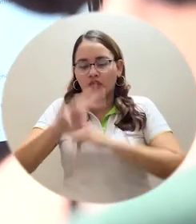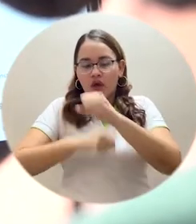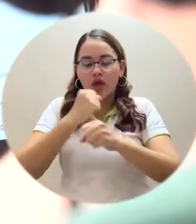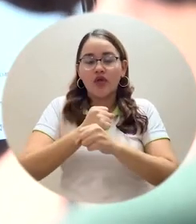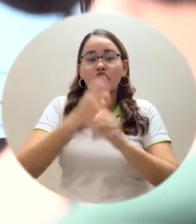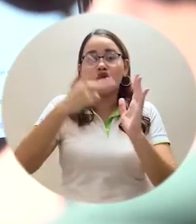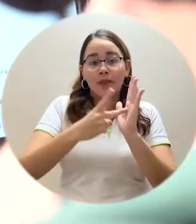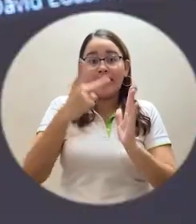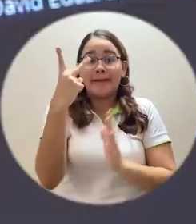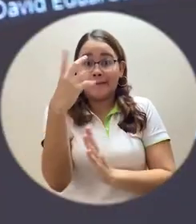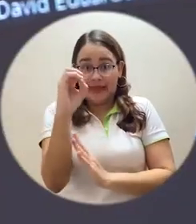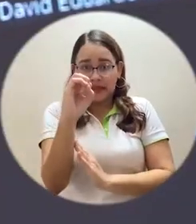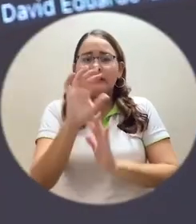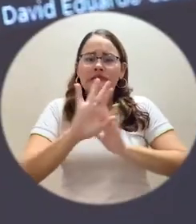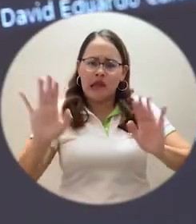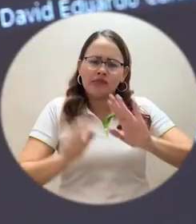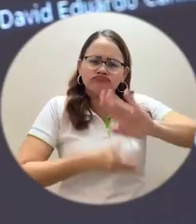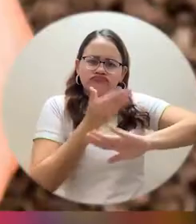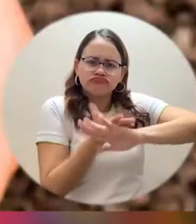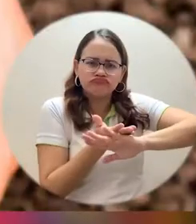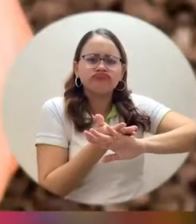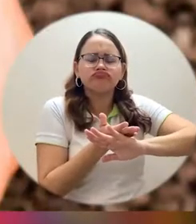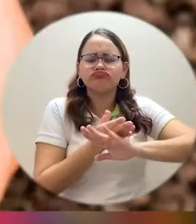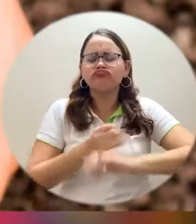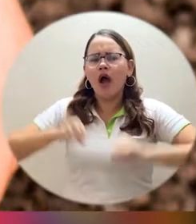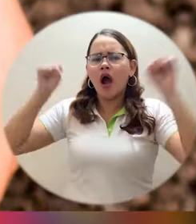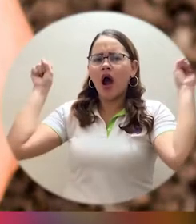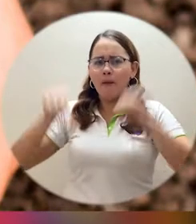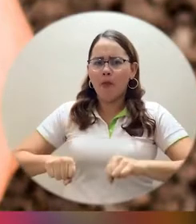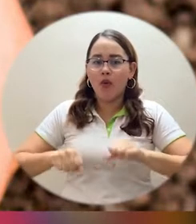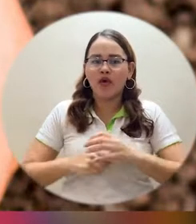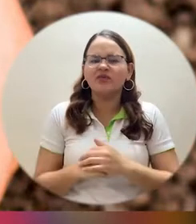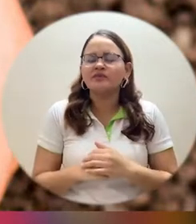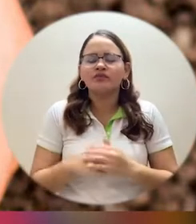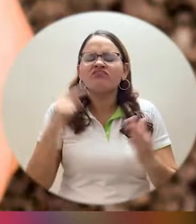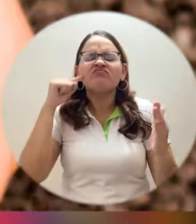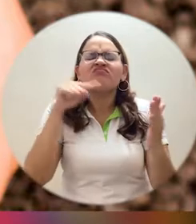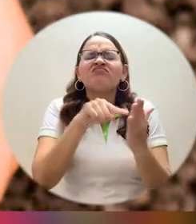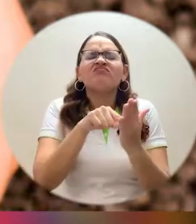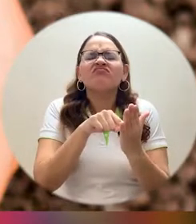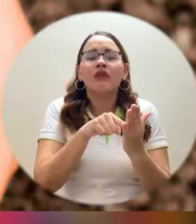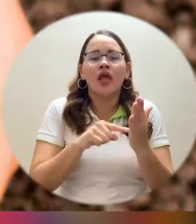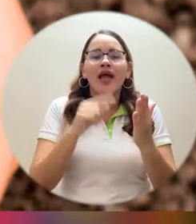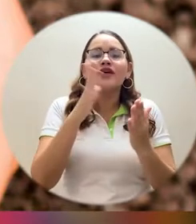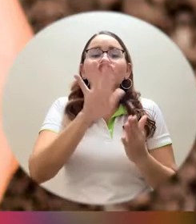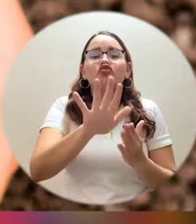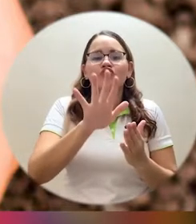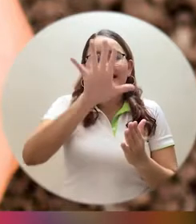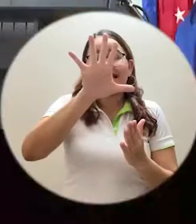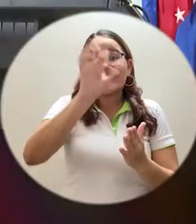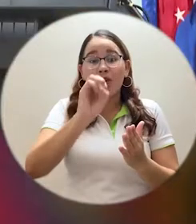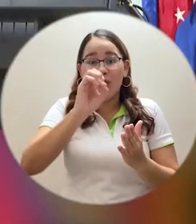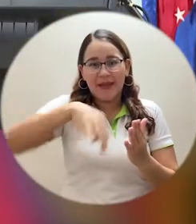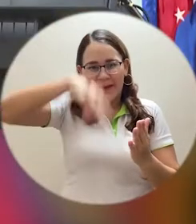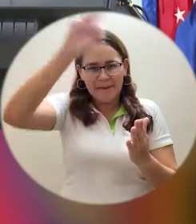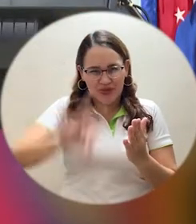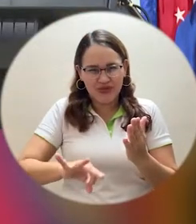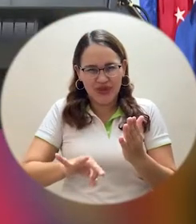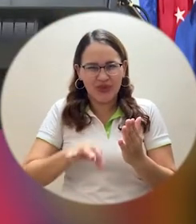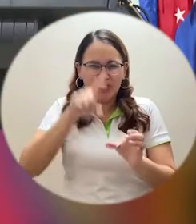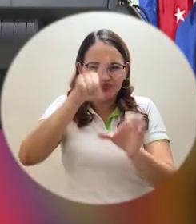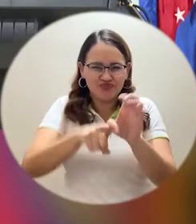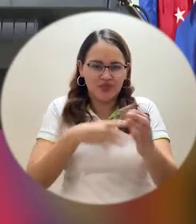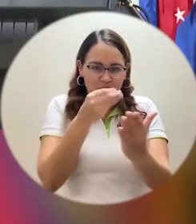número 04 de 2020. Ese acuerdo ya está publicado, vigente, y nos dio el primer punto de partida, de ese 50% de descuento en